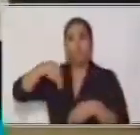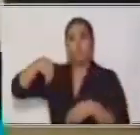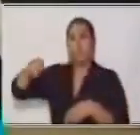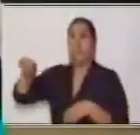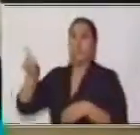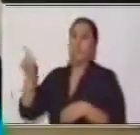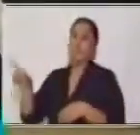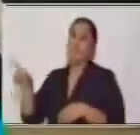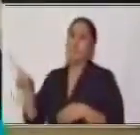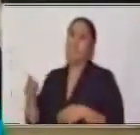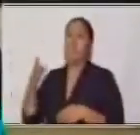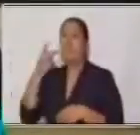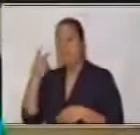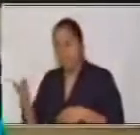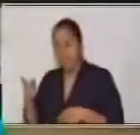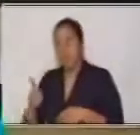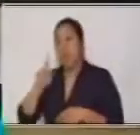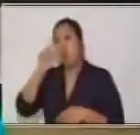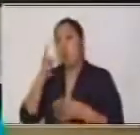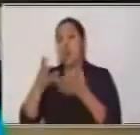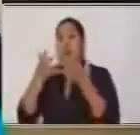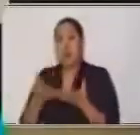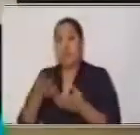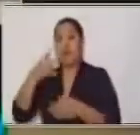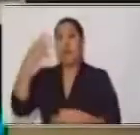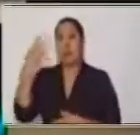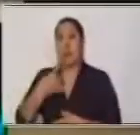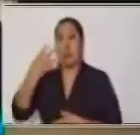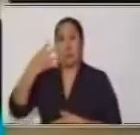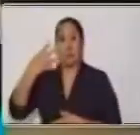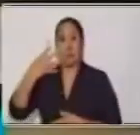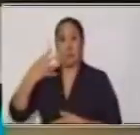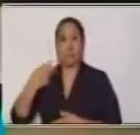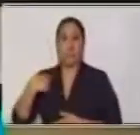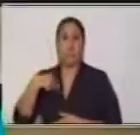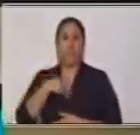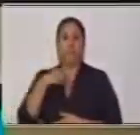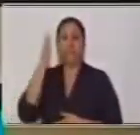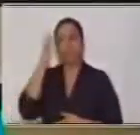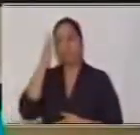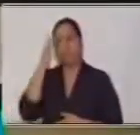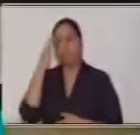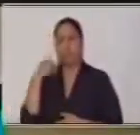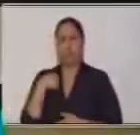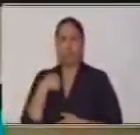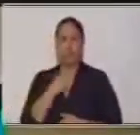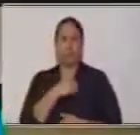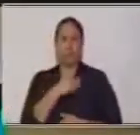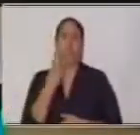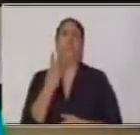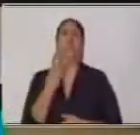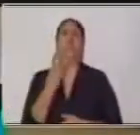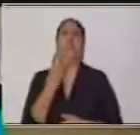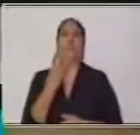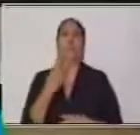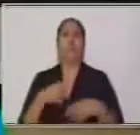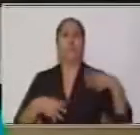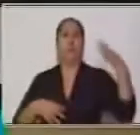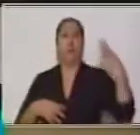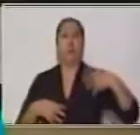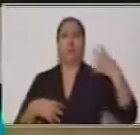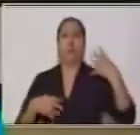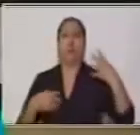una libra de frijol cuesta cuatro quetzales. Y empezábamos nosotros, pero si quiero tres libras, ¿cuánto tengo que pagar?